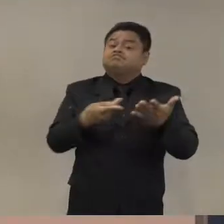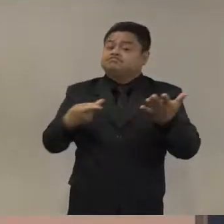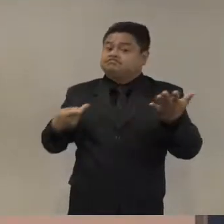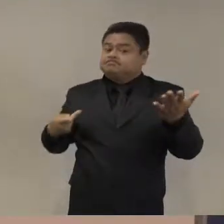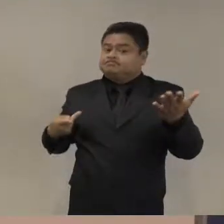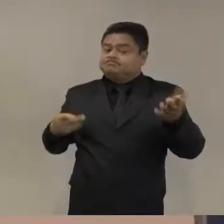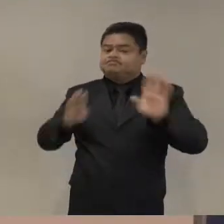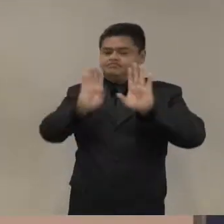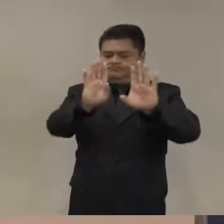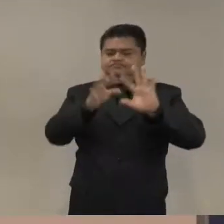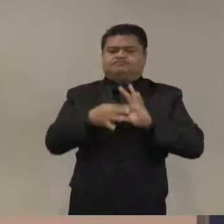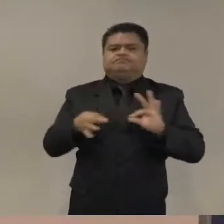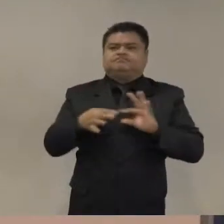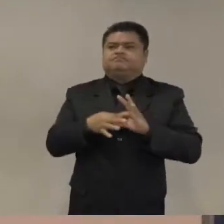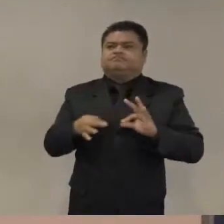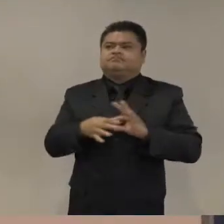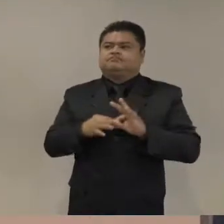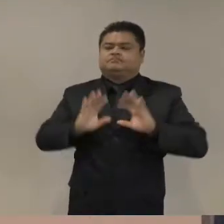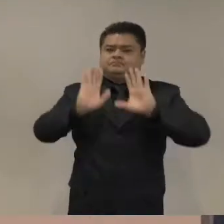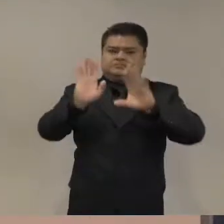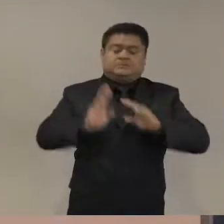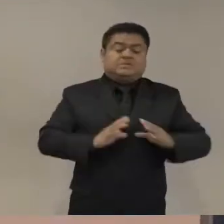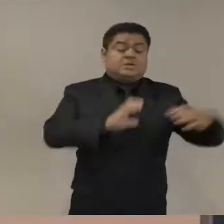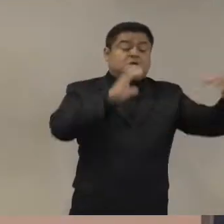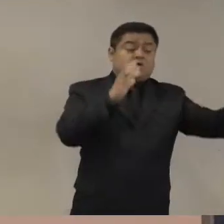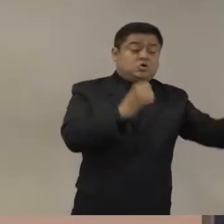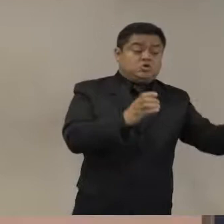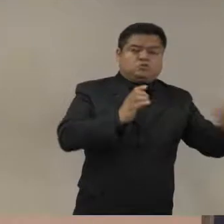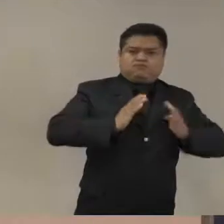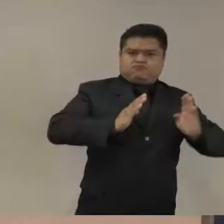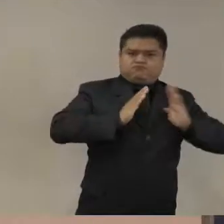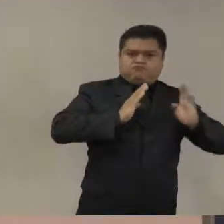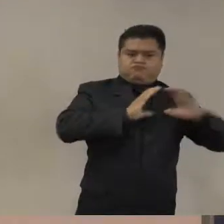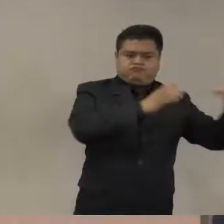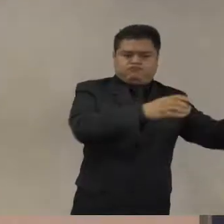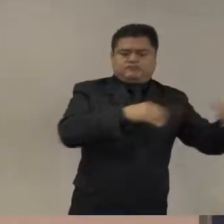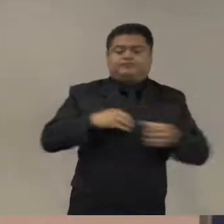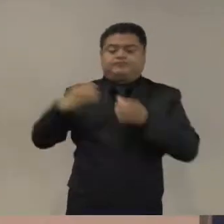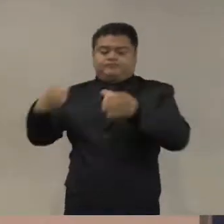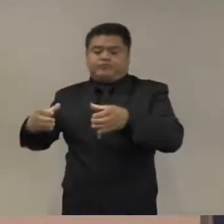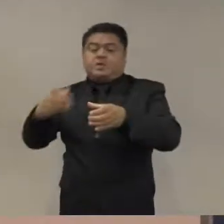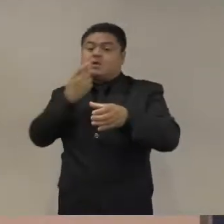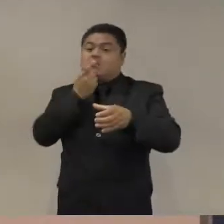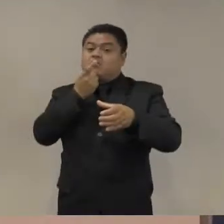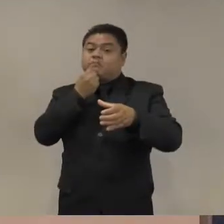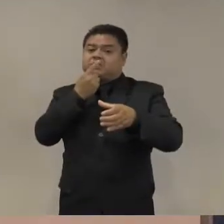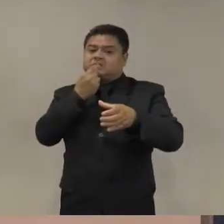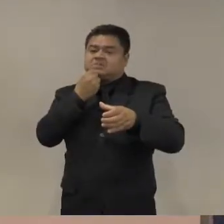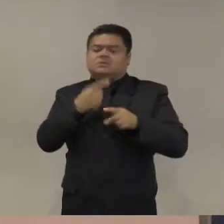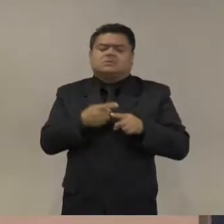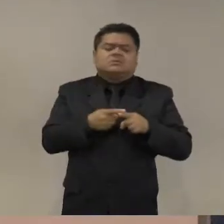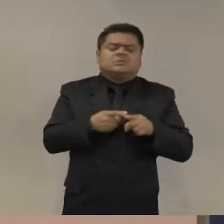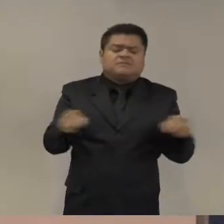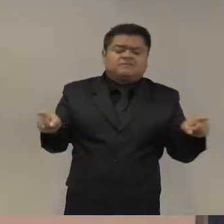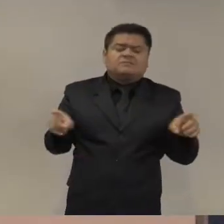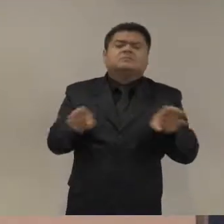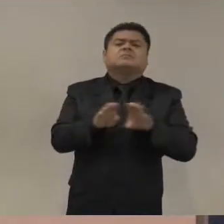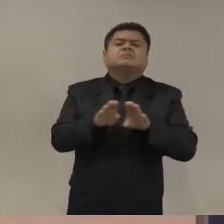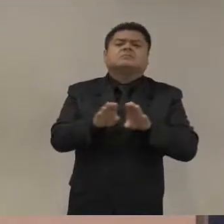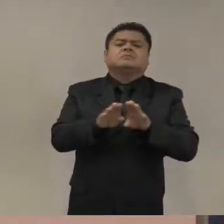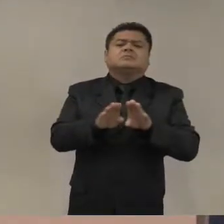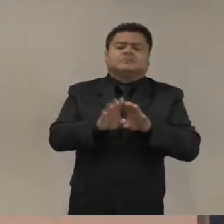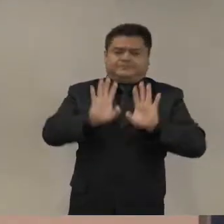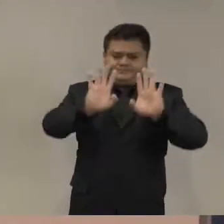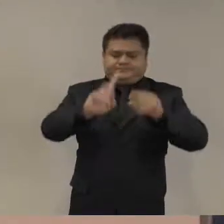entre una Fuerza Armada y una policía? Algo muy básico. Se piensa que es muy básico. Voy a hablar del crecimiento